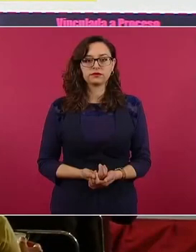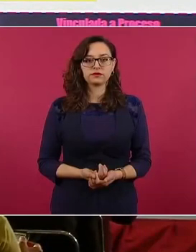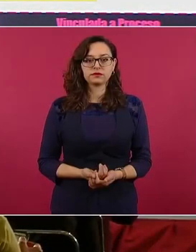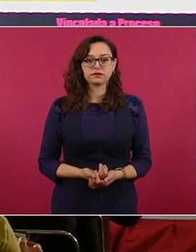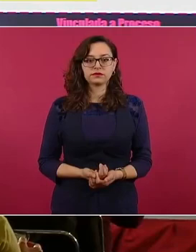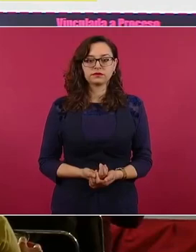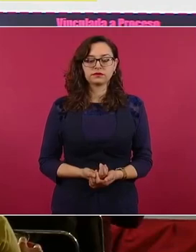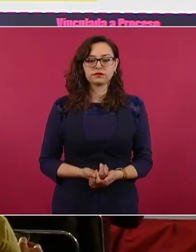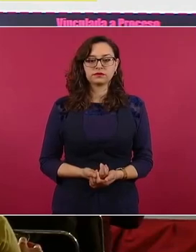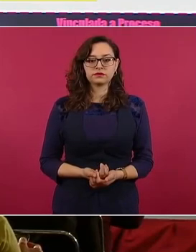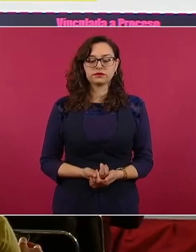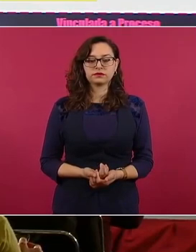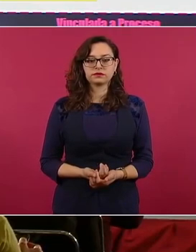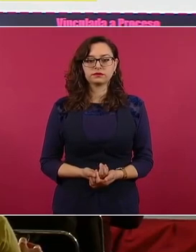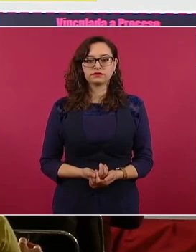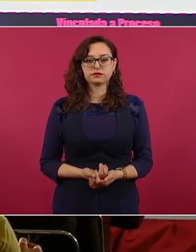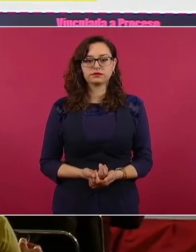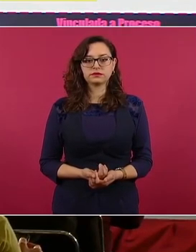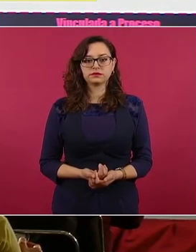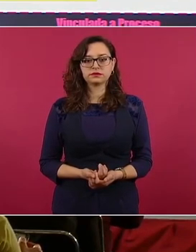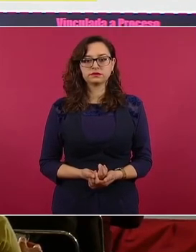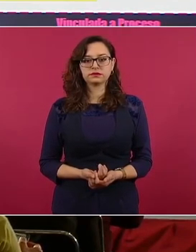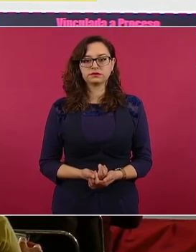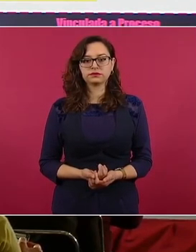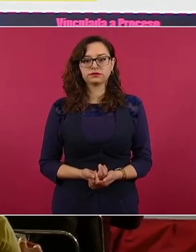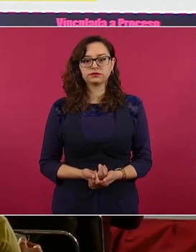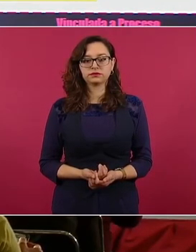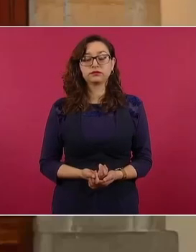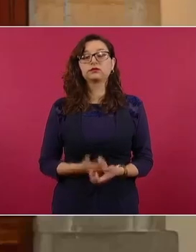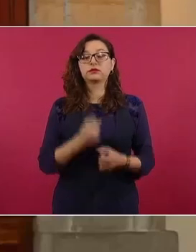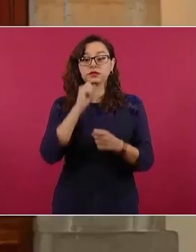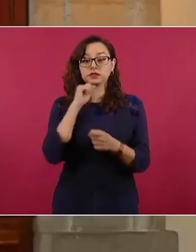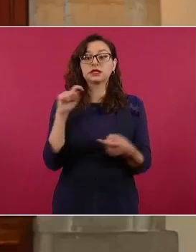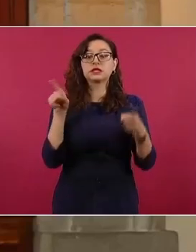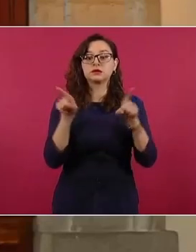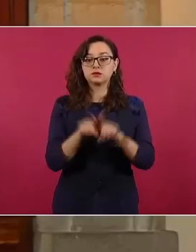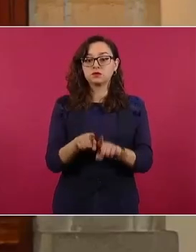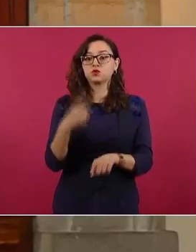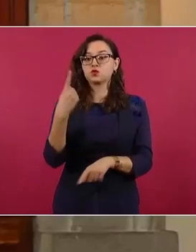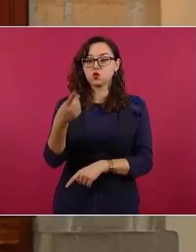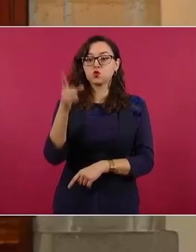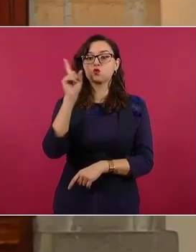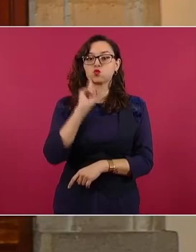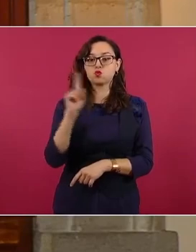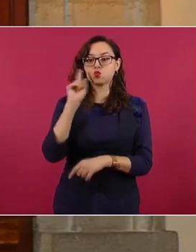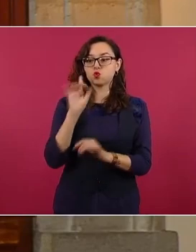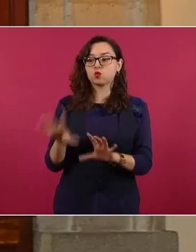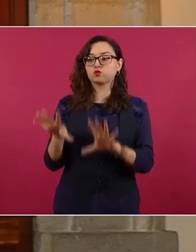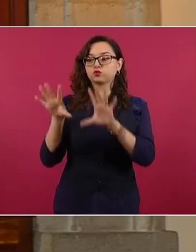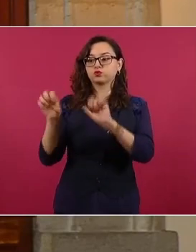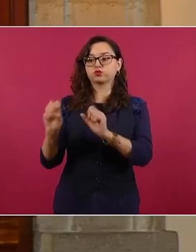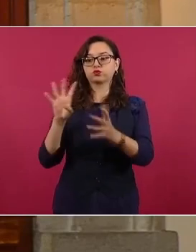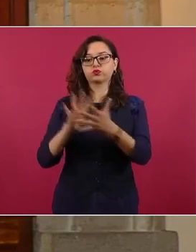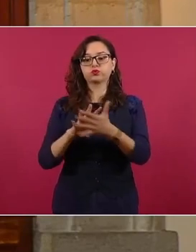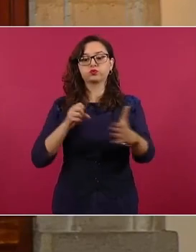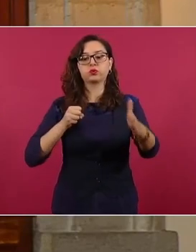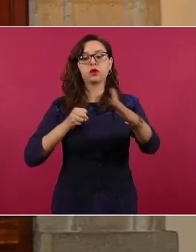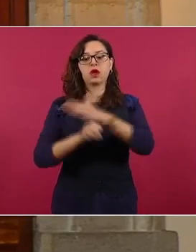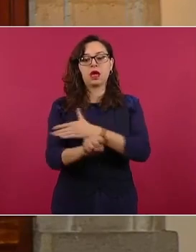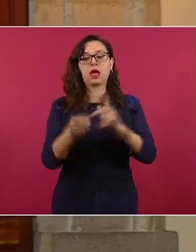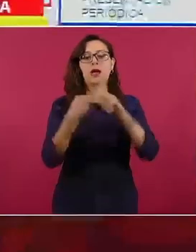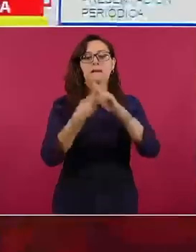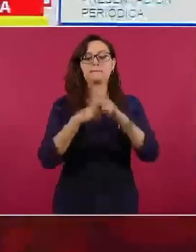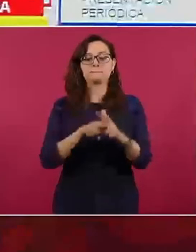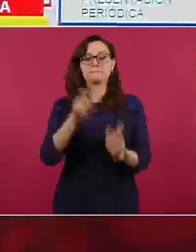donde hubo diferentes disturbios. Y también fue sometida a proceso penal esta detenida Sara Isabel,